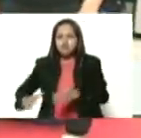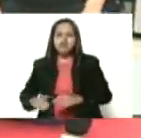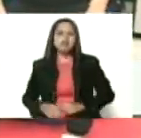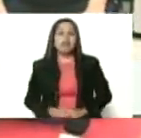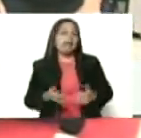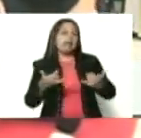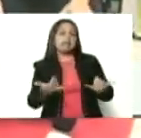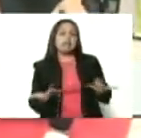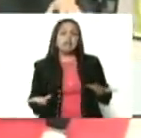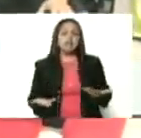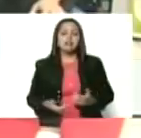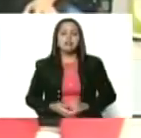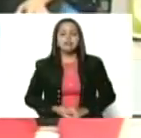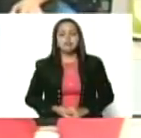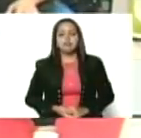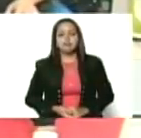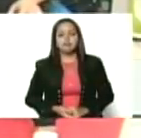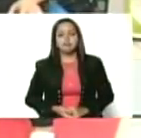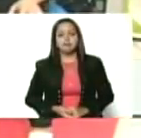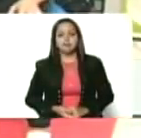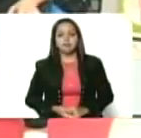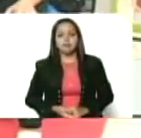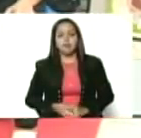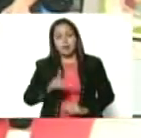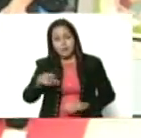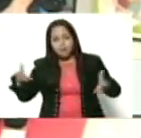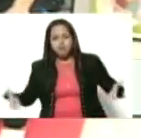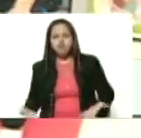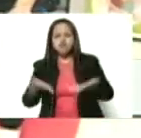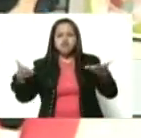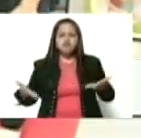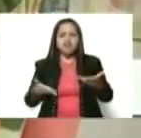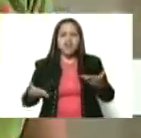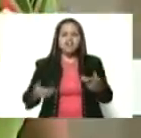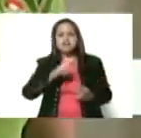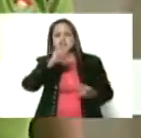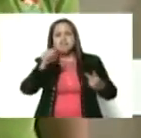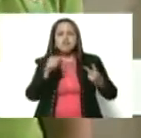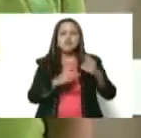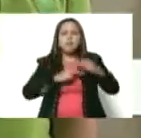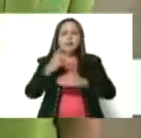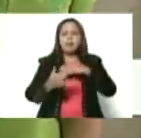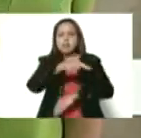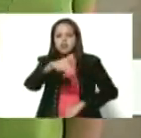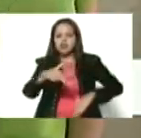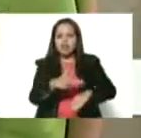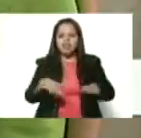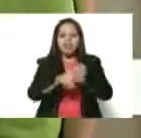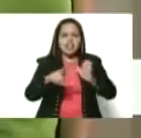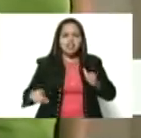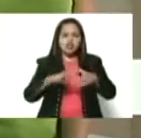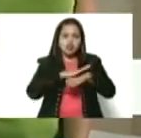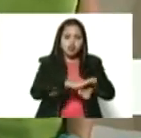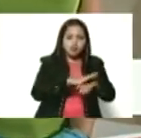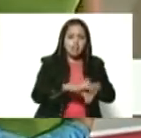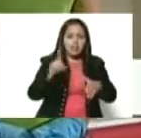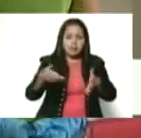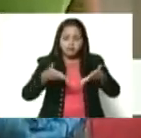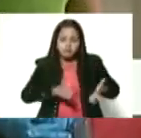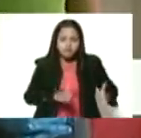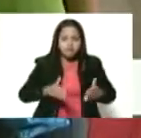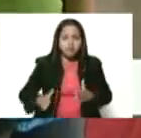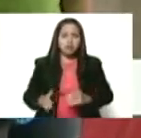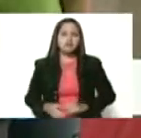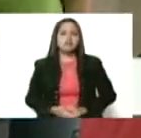parte de esto impulsa el segundo Plan Nacional en Derechos Sexuales y Derechos Reproductivos que